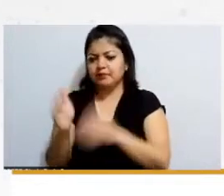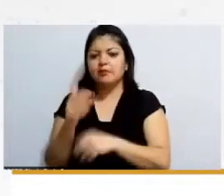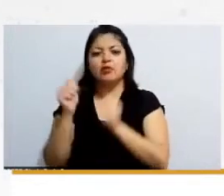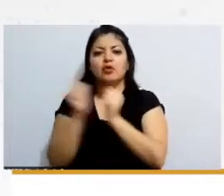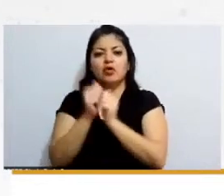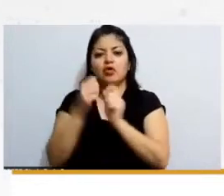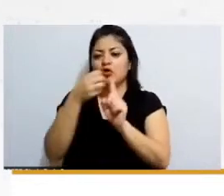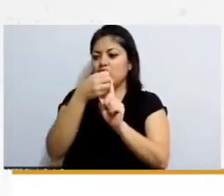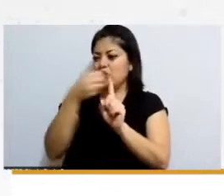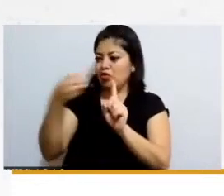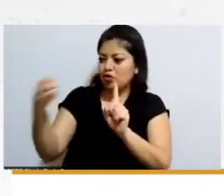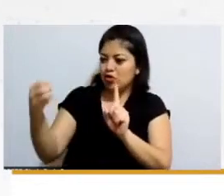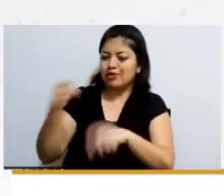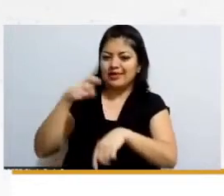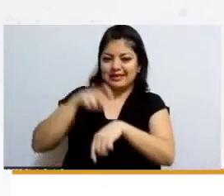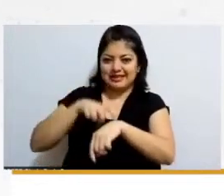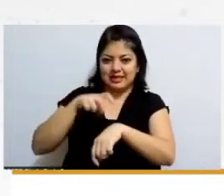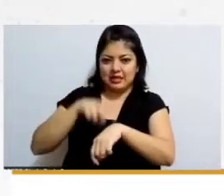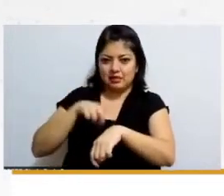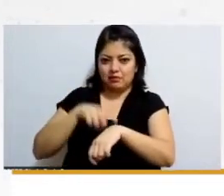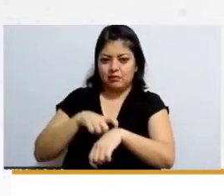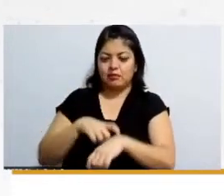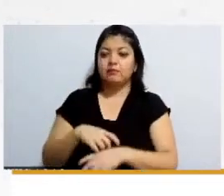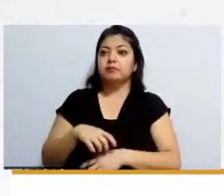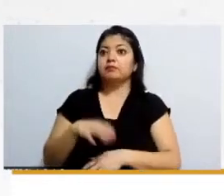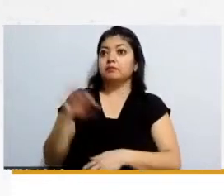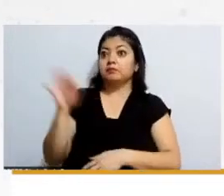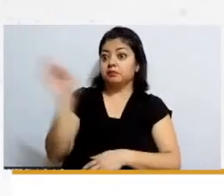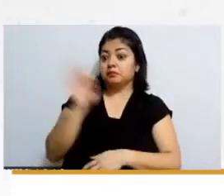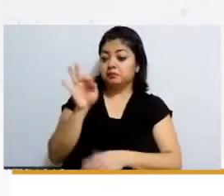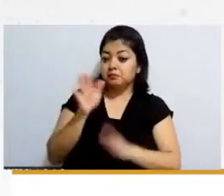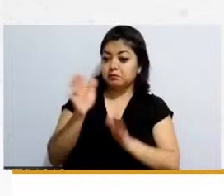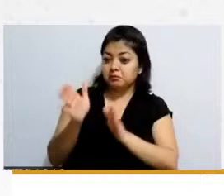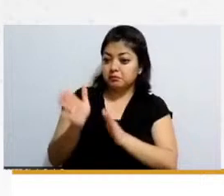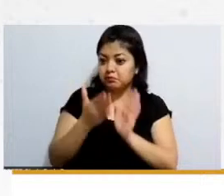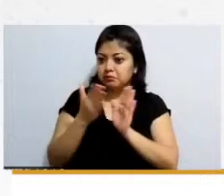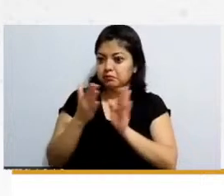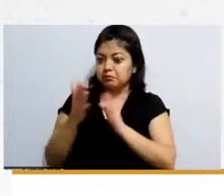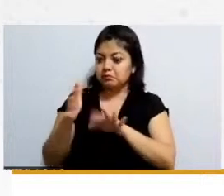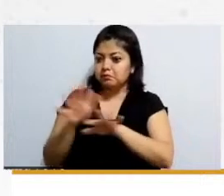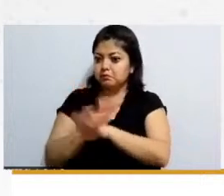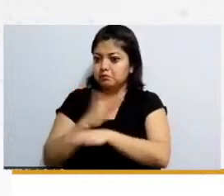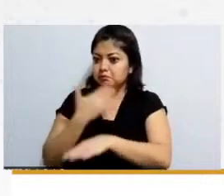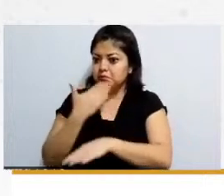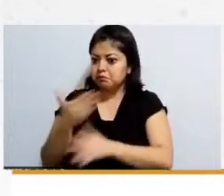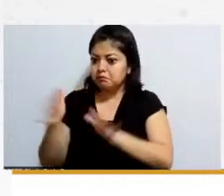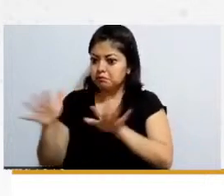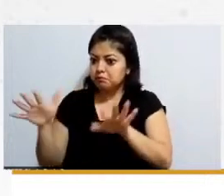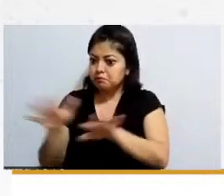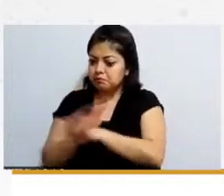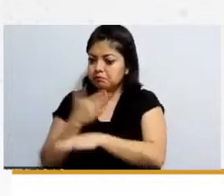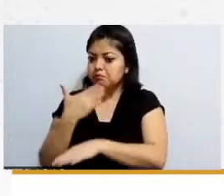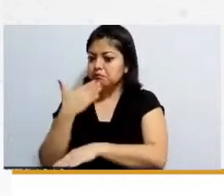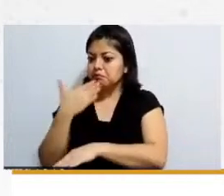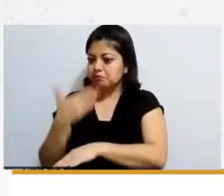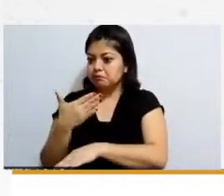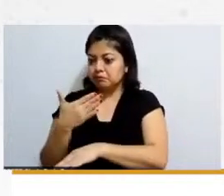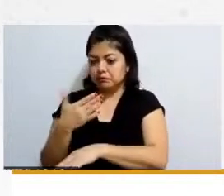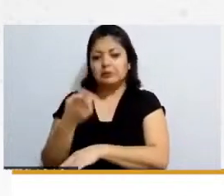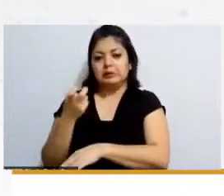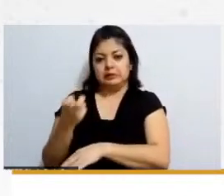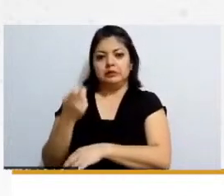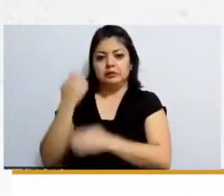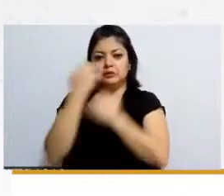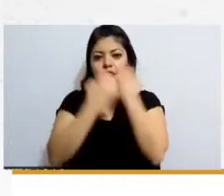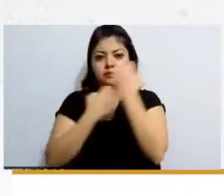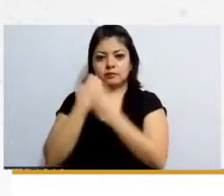si existen esos cambios y la otra analizar específicamente